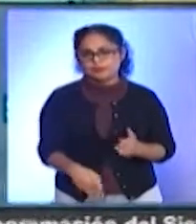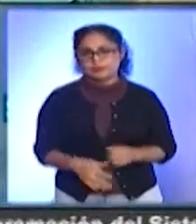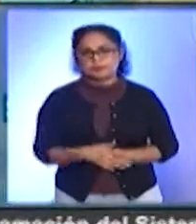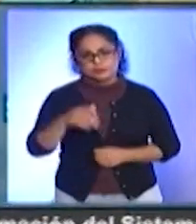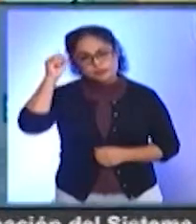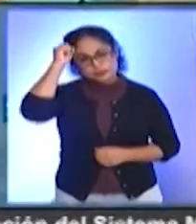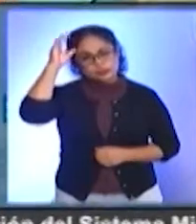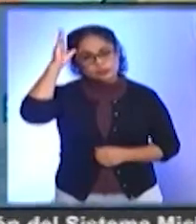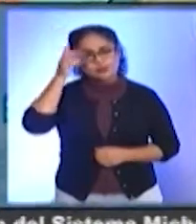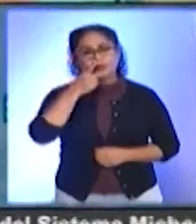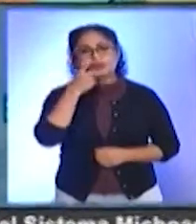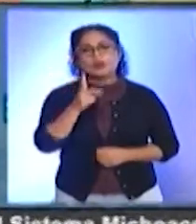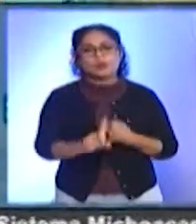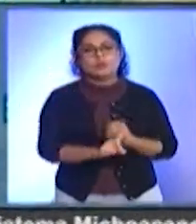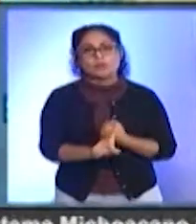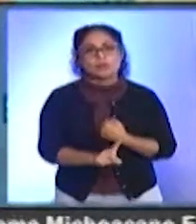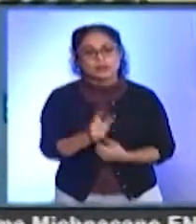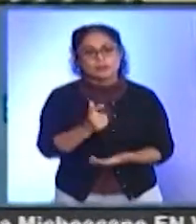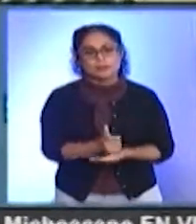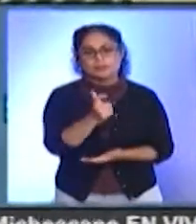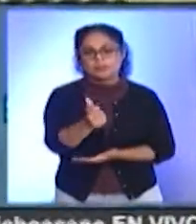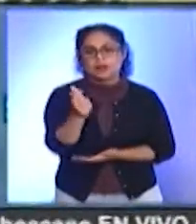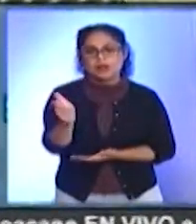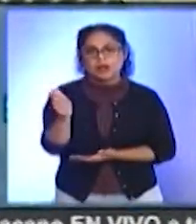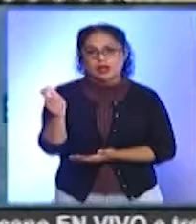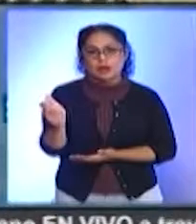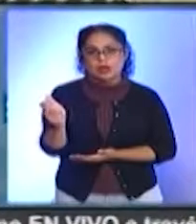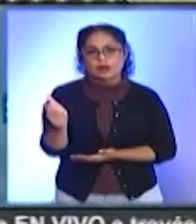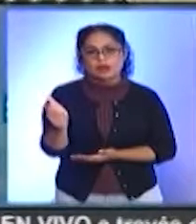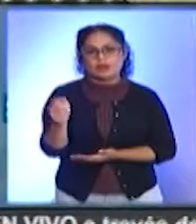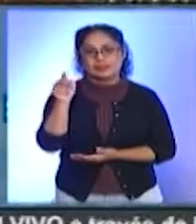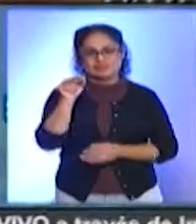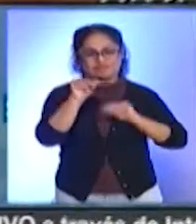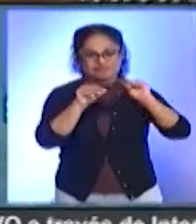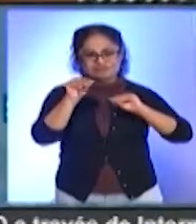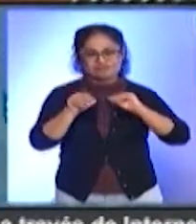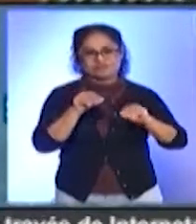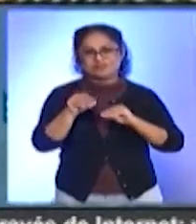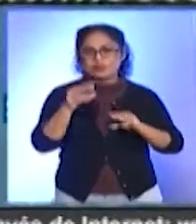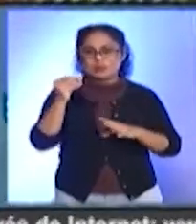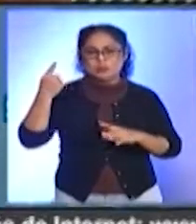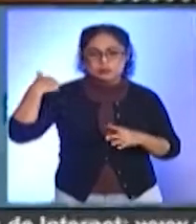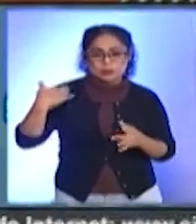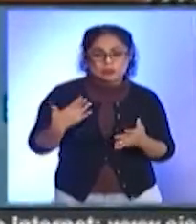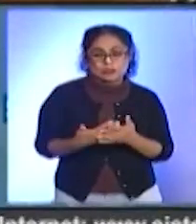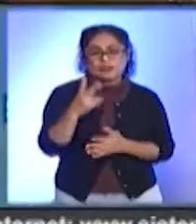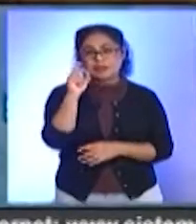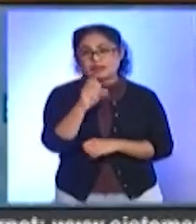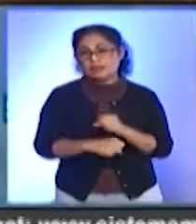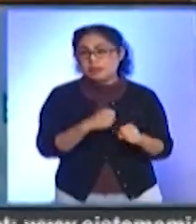Orioles Conejo dejó en claro que el problema del pago en tiempo y forma con el magisterio es estructural y se viene arrastrando. Desde hace 30 años